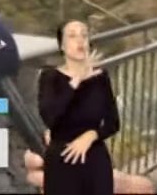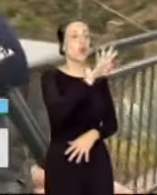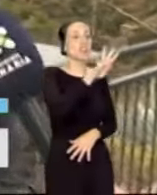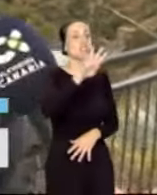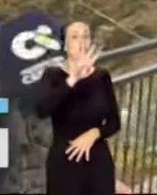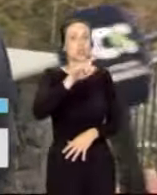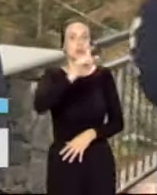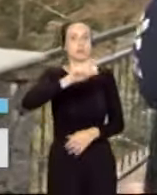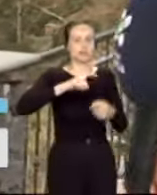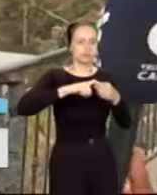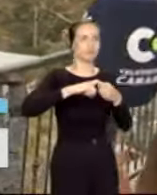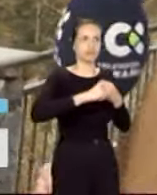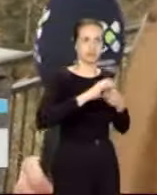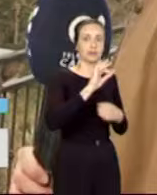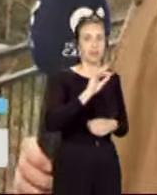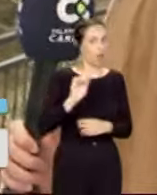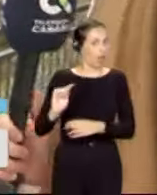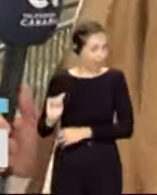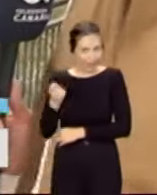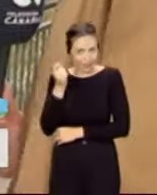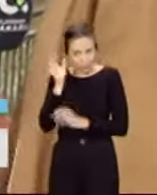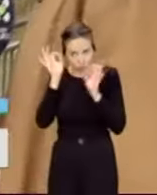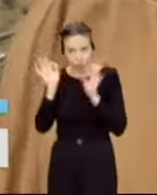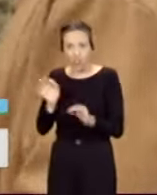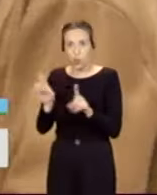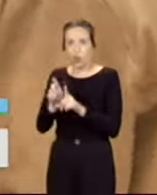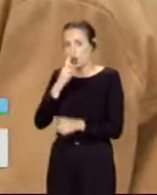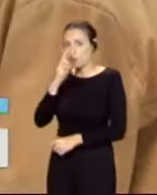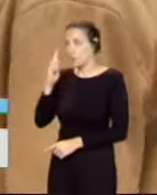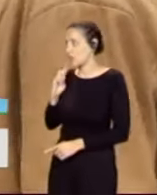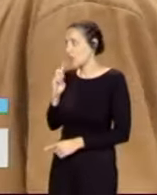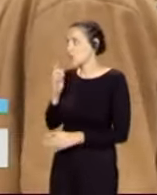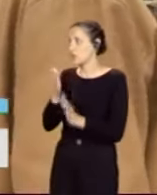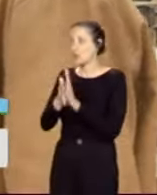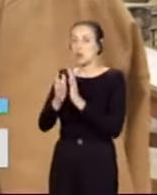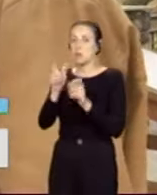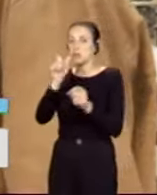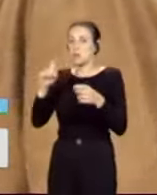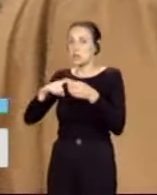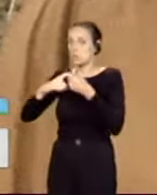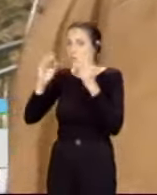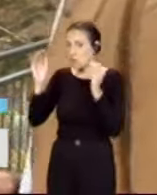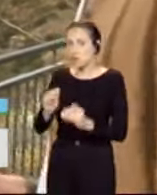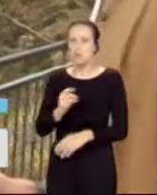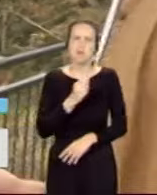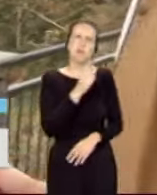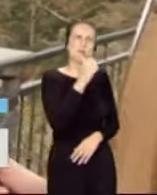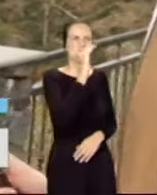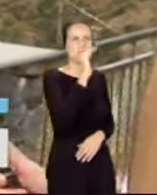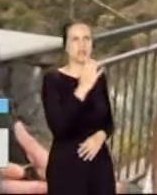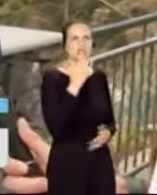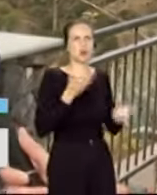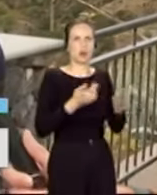sí. ¿Hablamos de éxito rotundo, igual que el año pasado, algo menos de inscritos? Un poco menos que el año pasado, pero